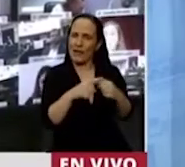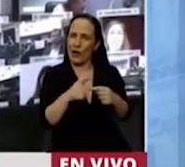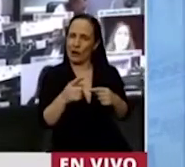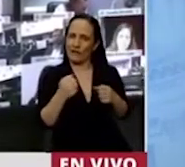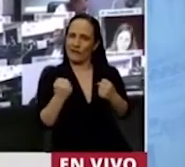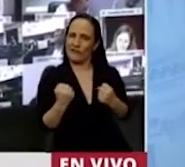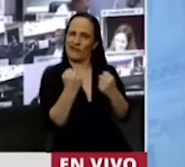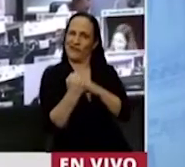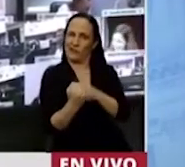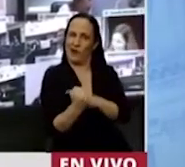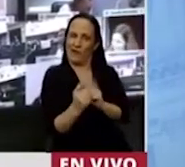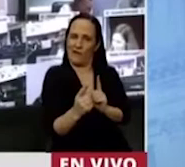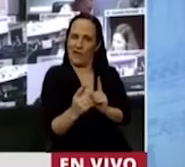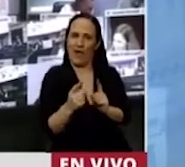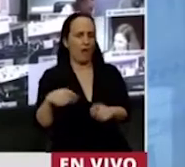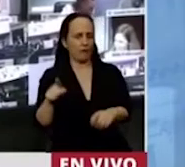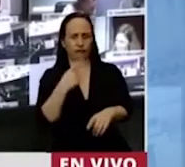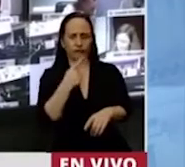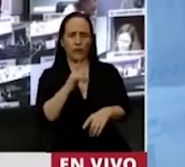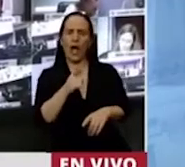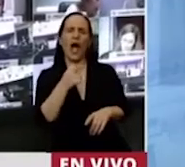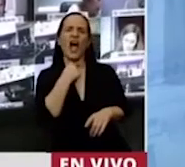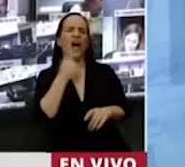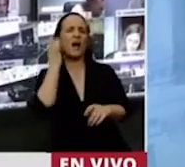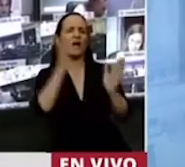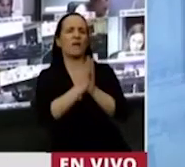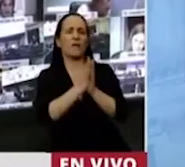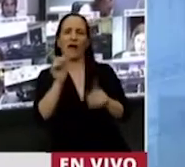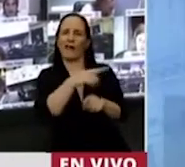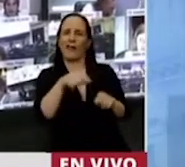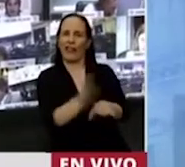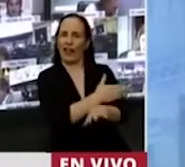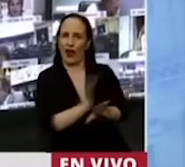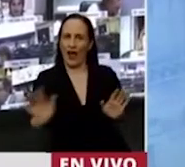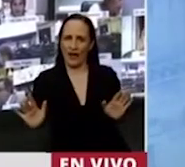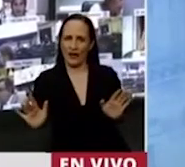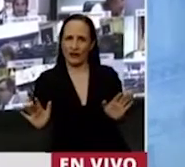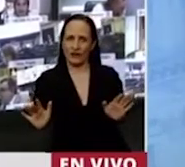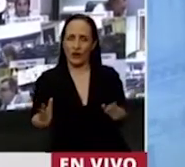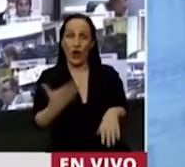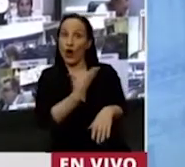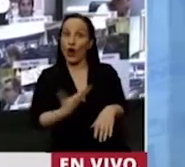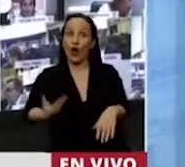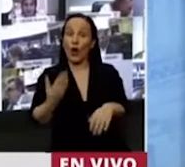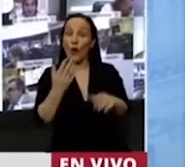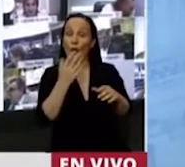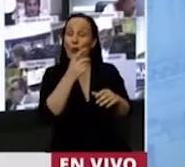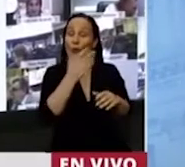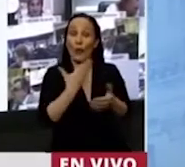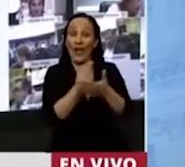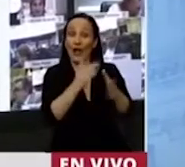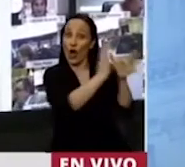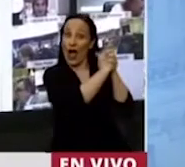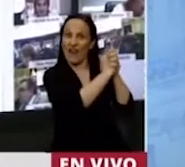y habían proclamado, sé primero, la amnistía, que la derogaron, el gobierno de Alfonsín, pero además